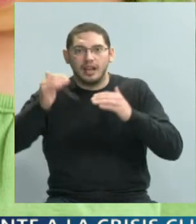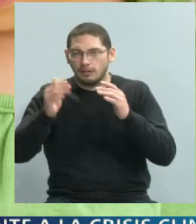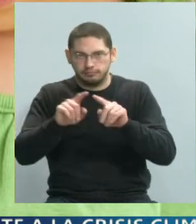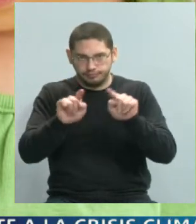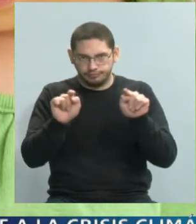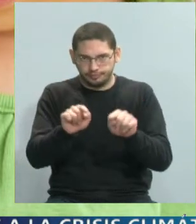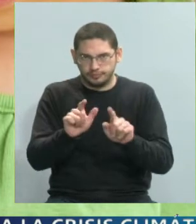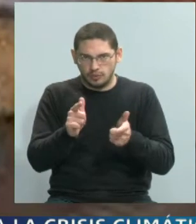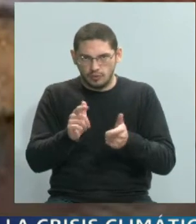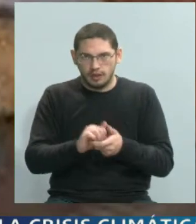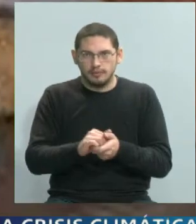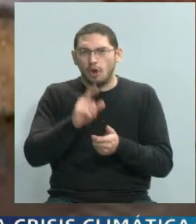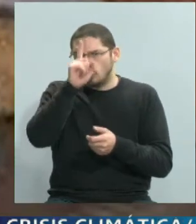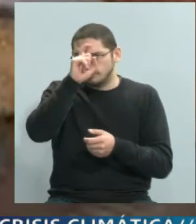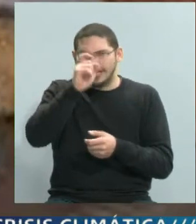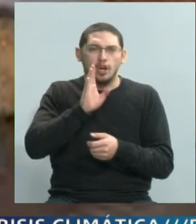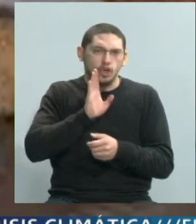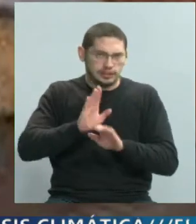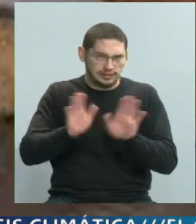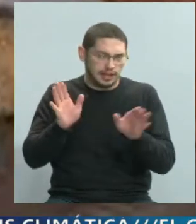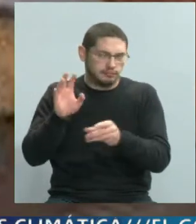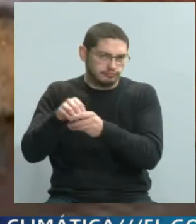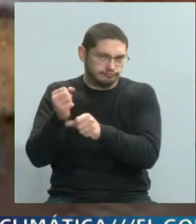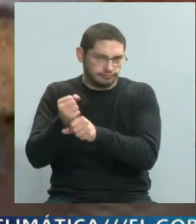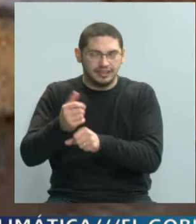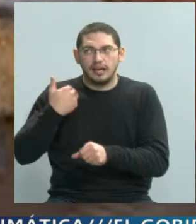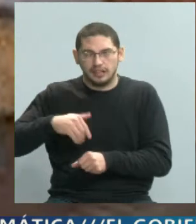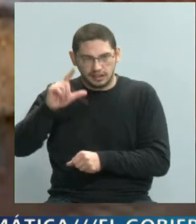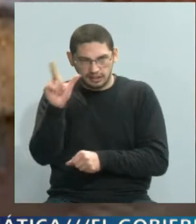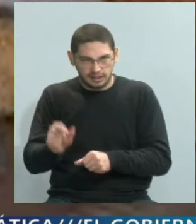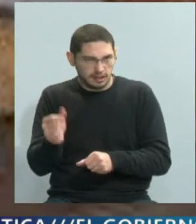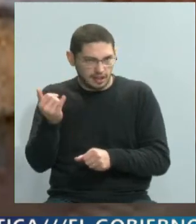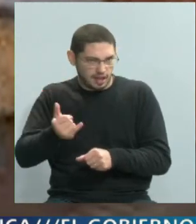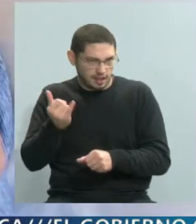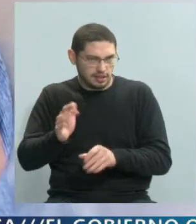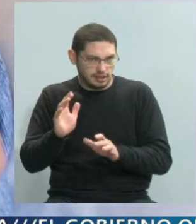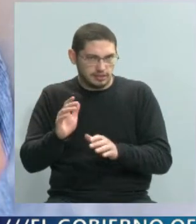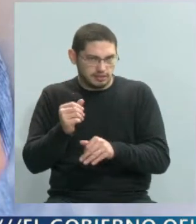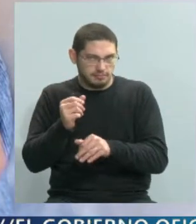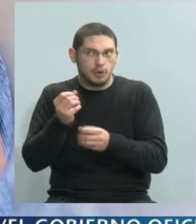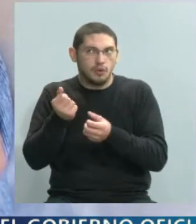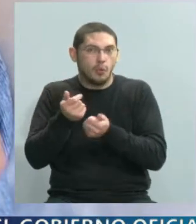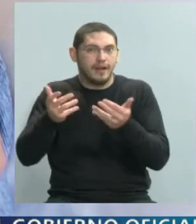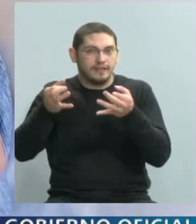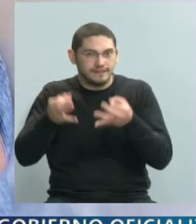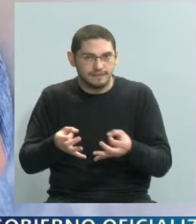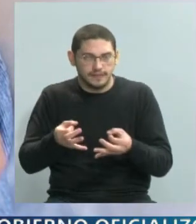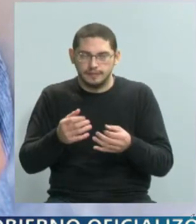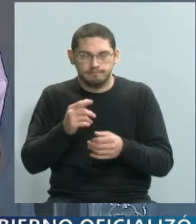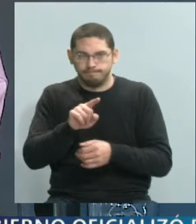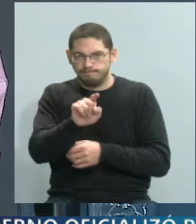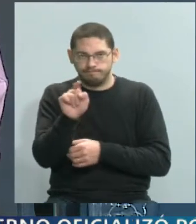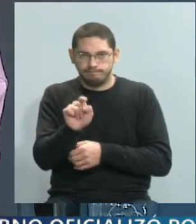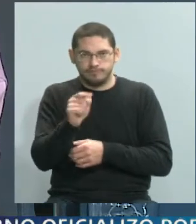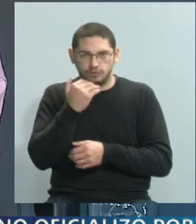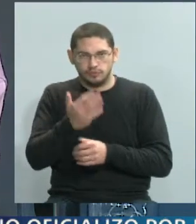Sí sé que se trabaja en el Hospital Noti hace tiempo, que lo trabaja la Argentina también, pero no estoy al tanto de la cantidad de casos. Y